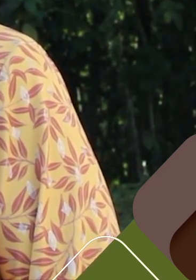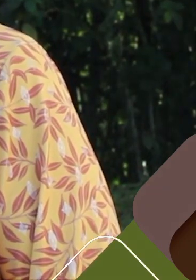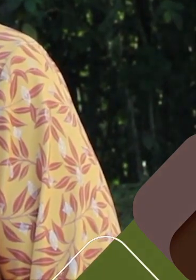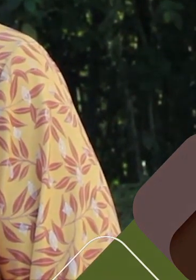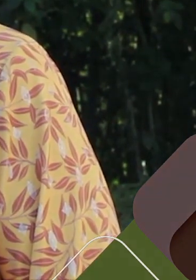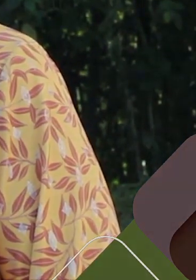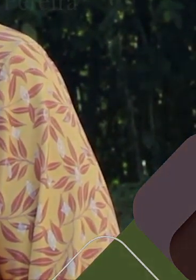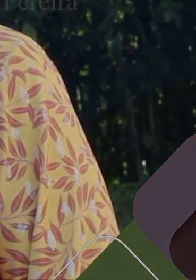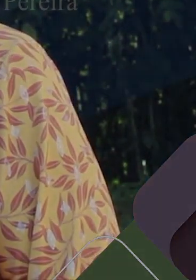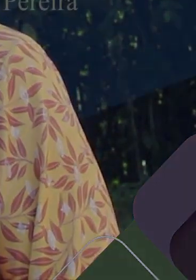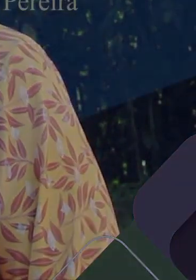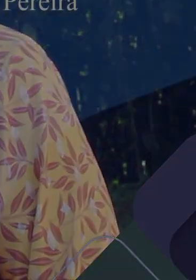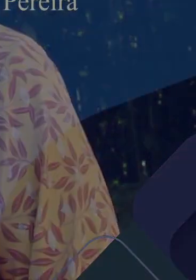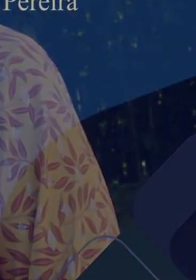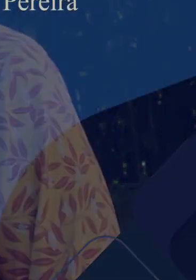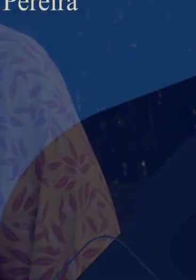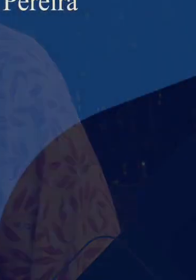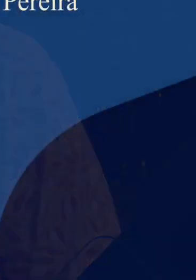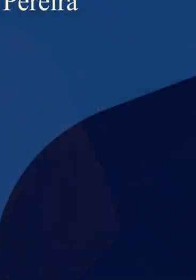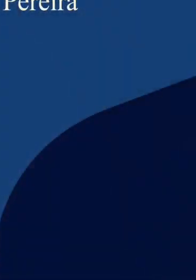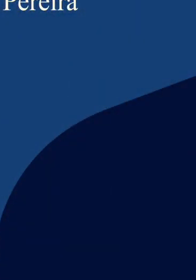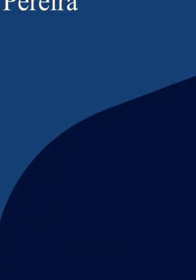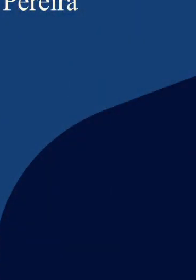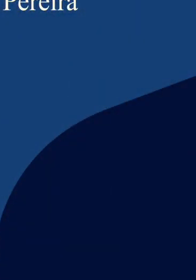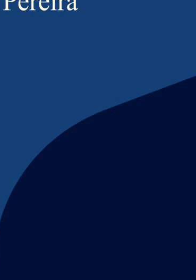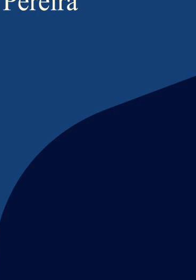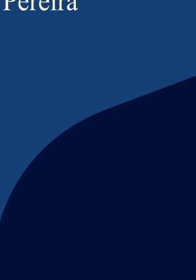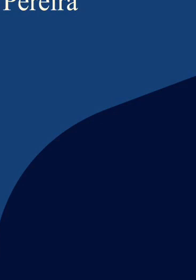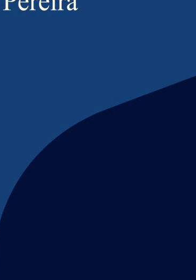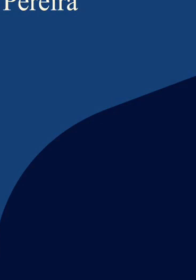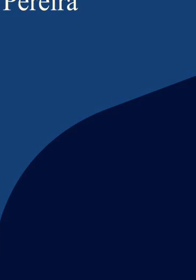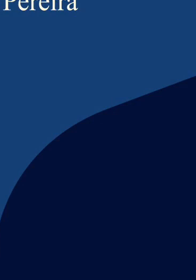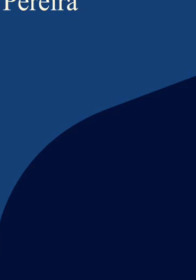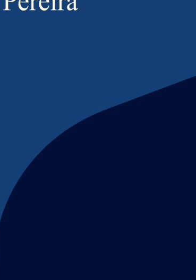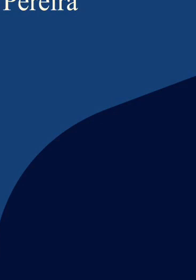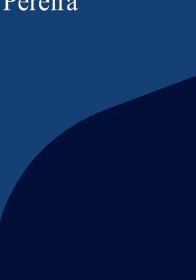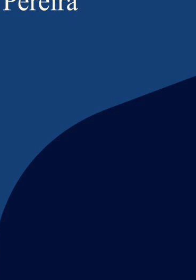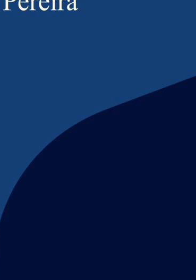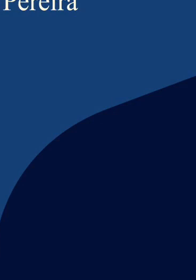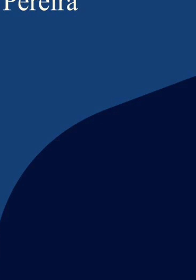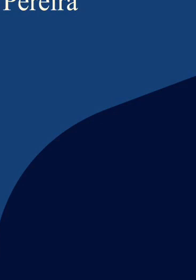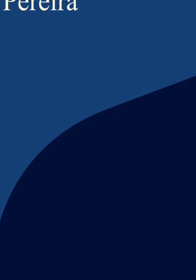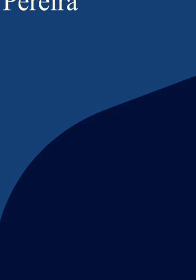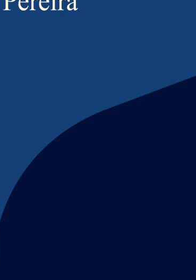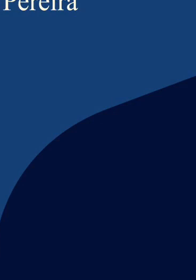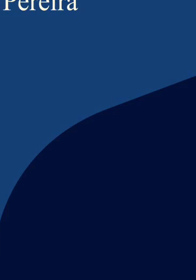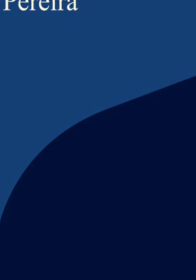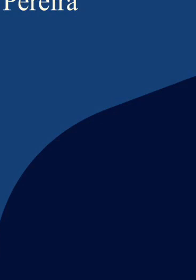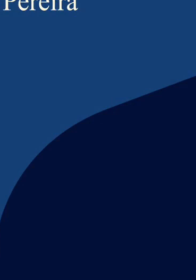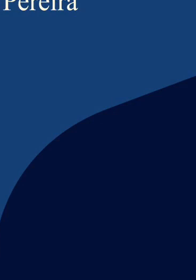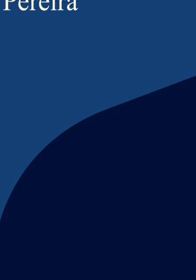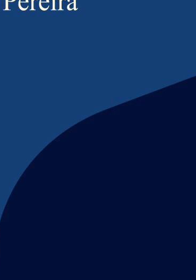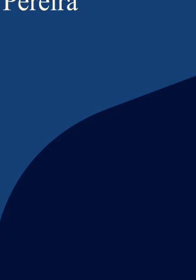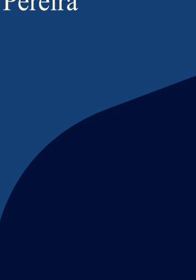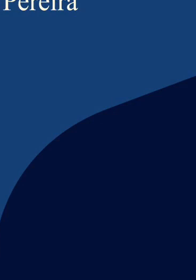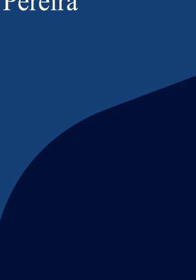comunidad de la Facultad de Ciencias de la Educación. ¡Gracias! ¡Gracias!